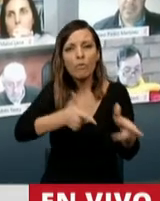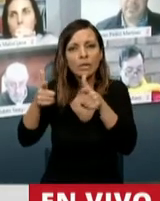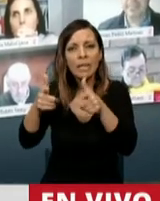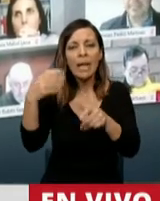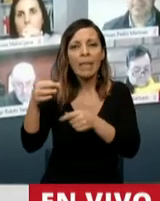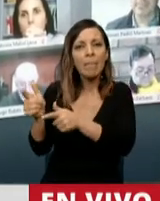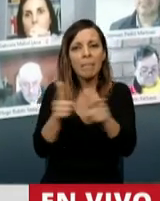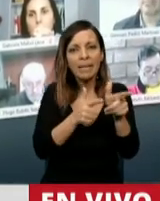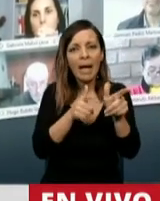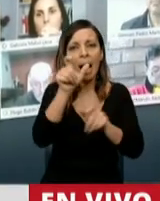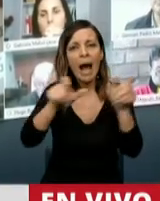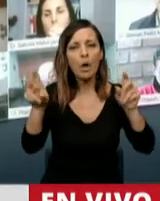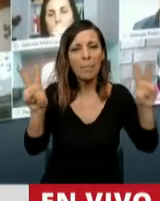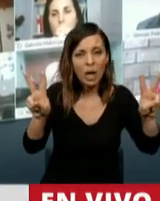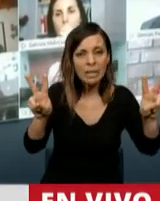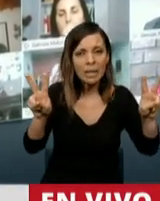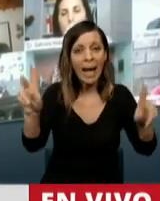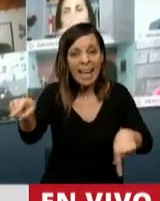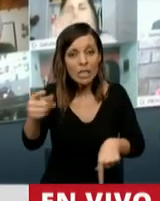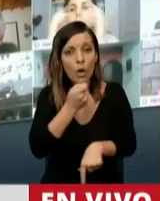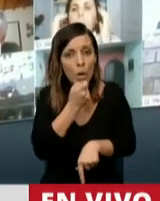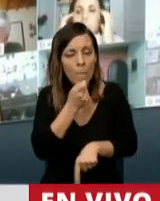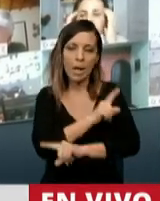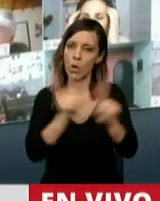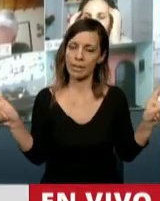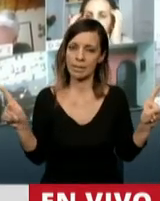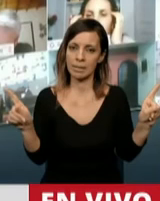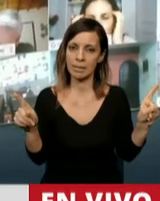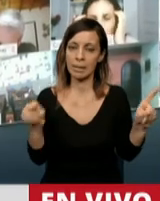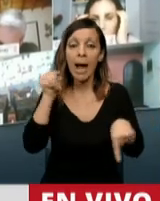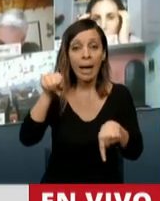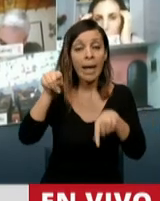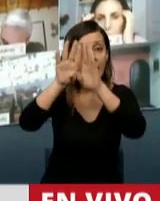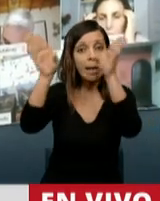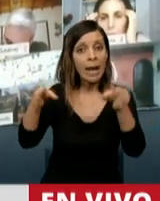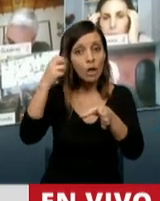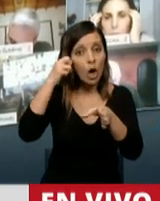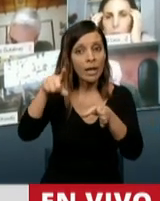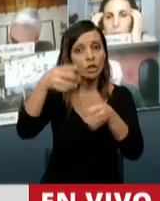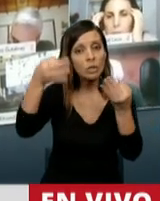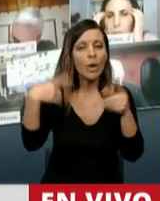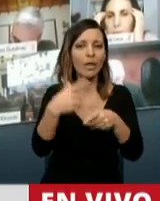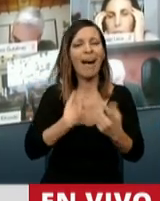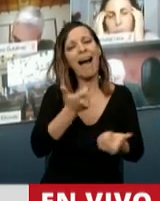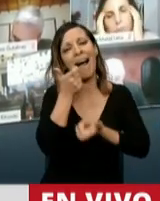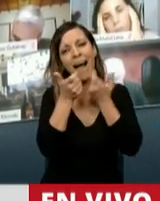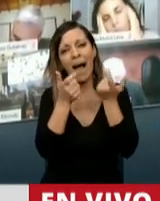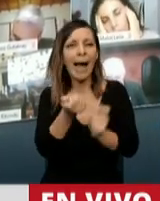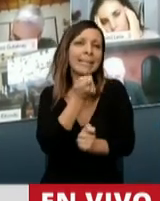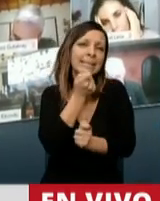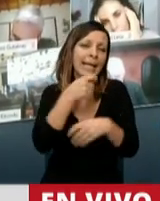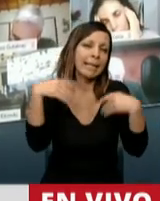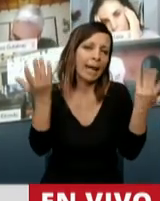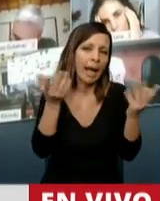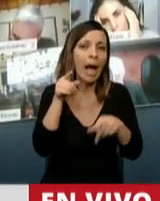y fusilar a los peronistas. No es broma, señor Presidente. Ahí en el Congreso quizás todos lo tomamos en gracia a este señor